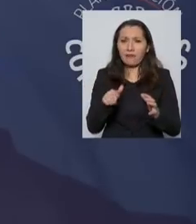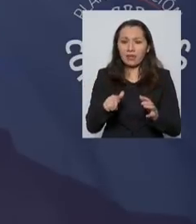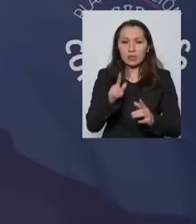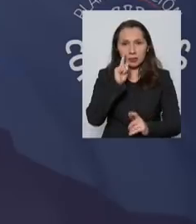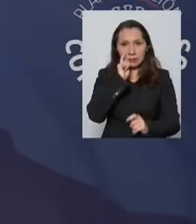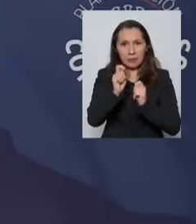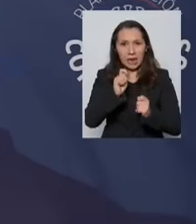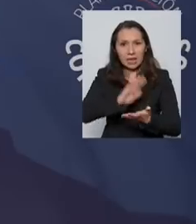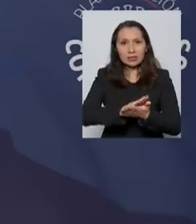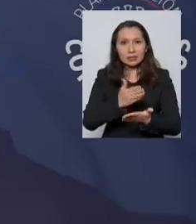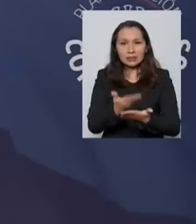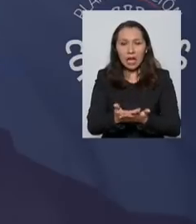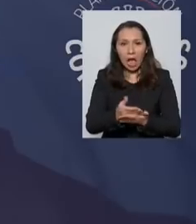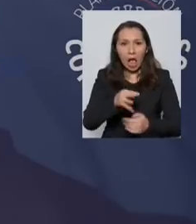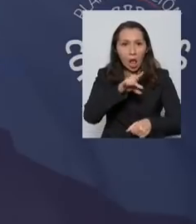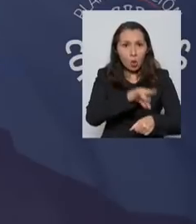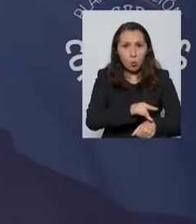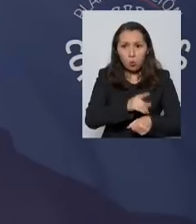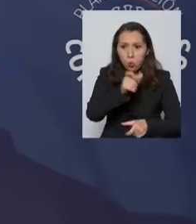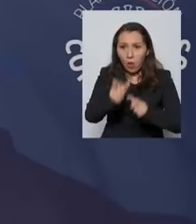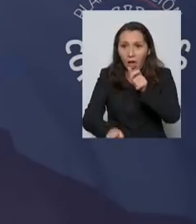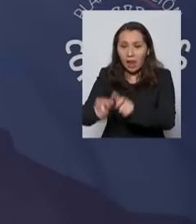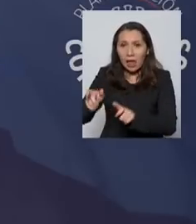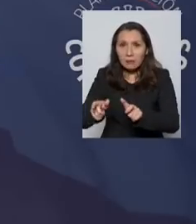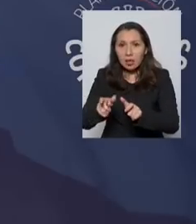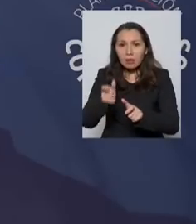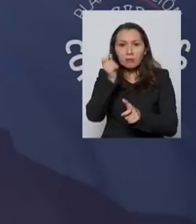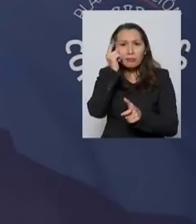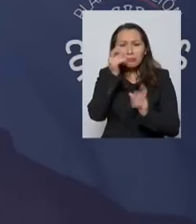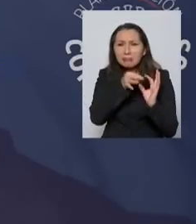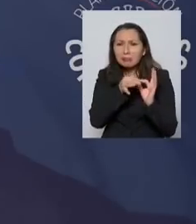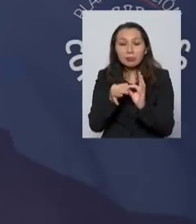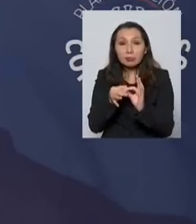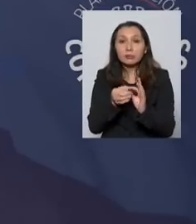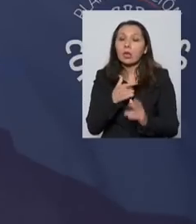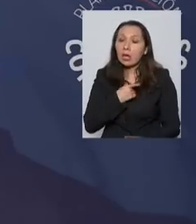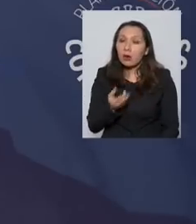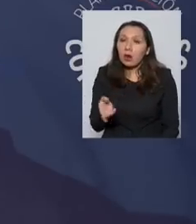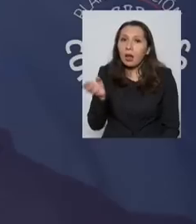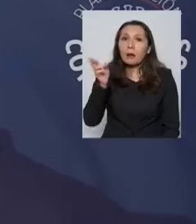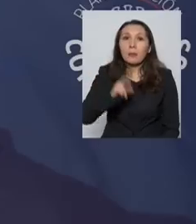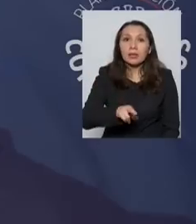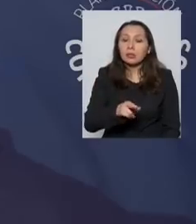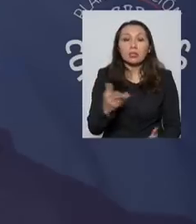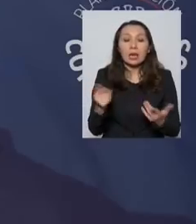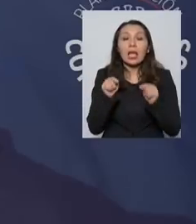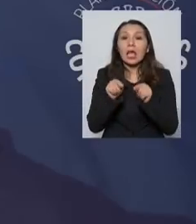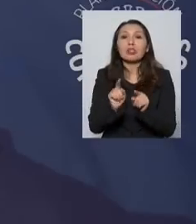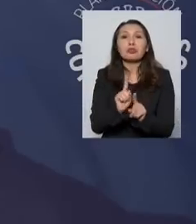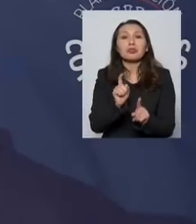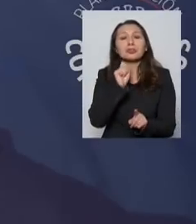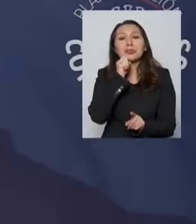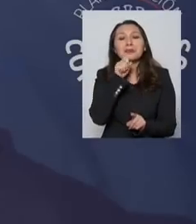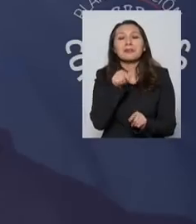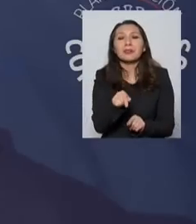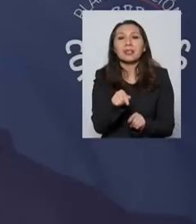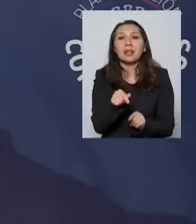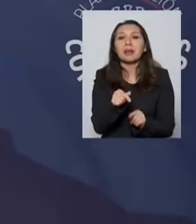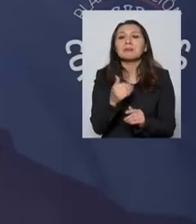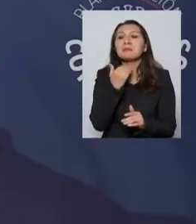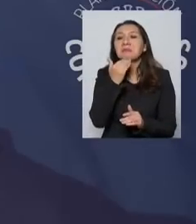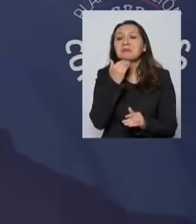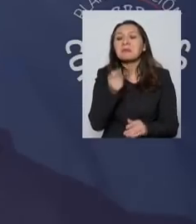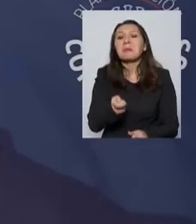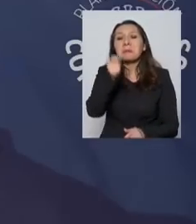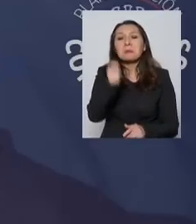riesgo para la salud de las personas en el entendido, y quiero repetirlo, que esto no es una cosa que viene